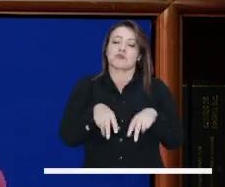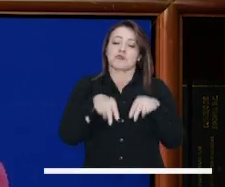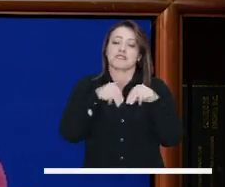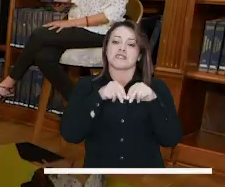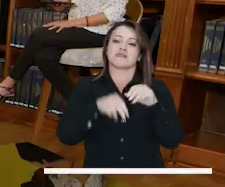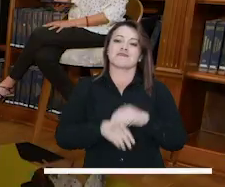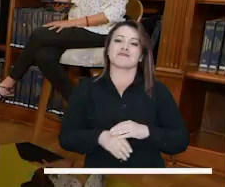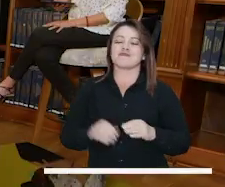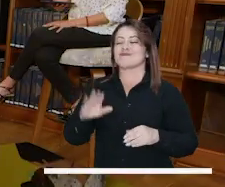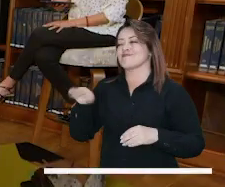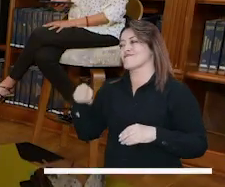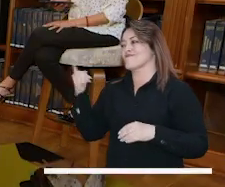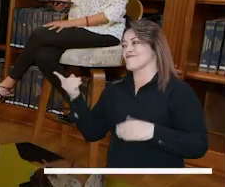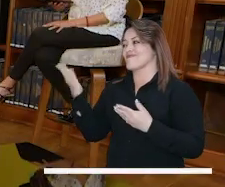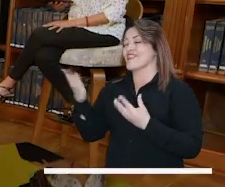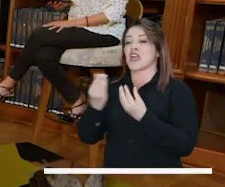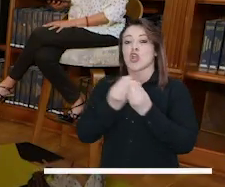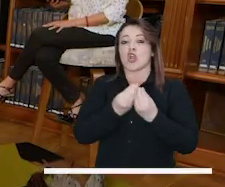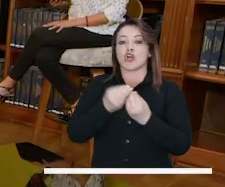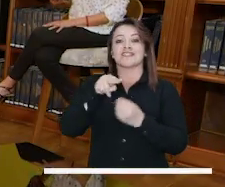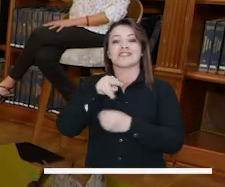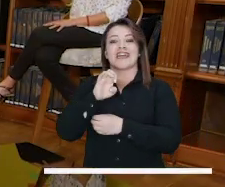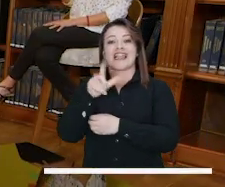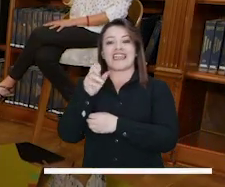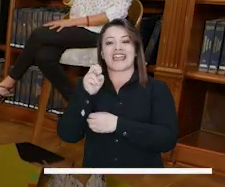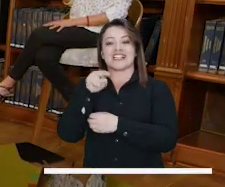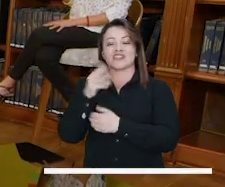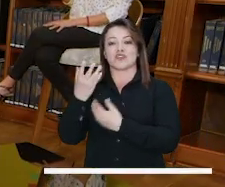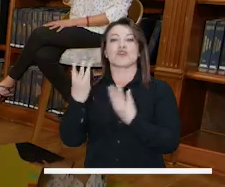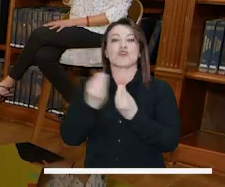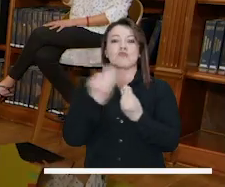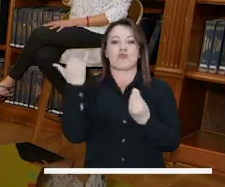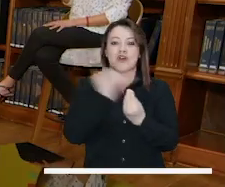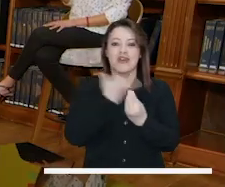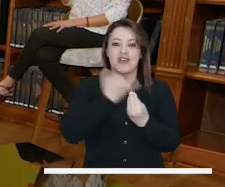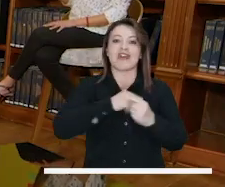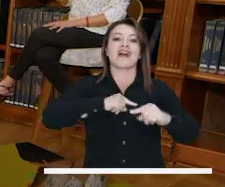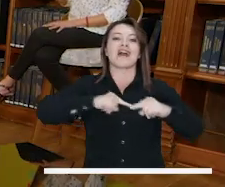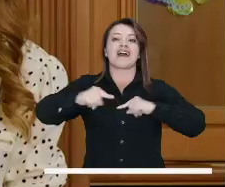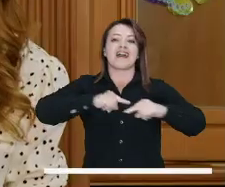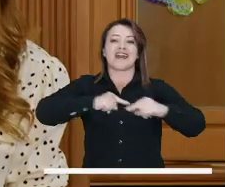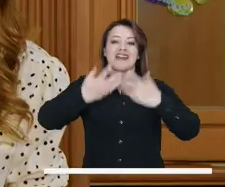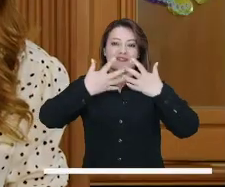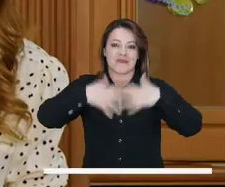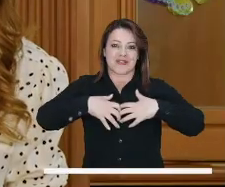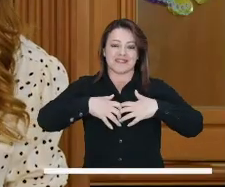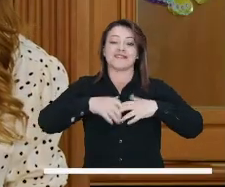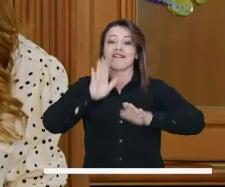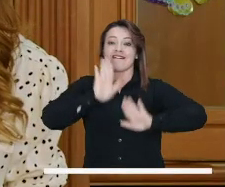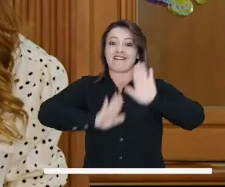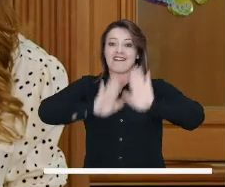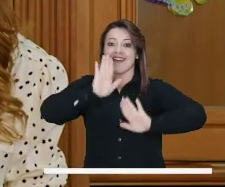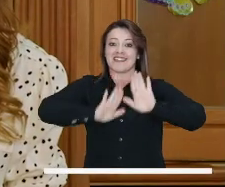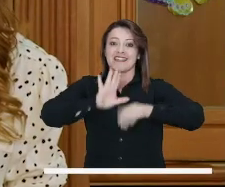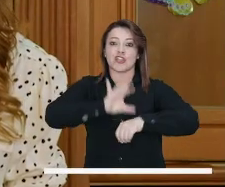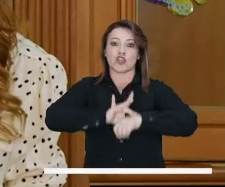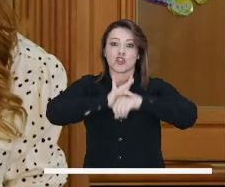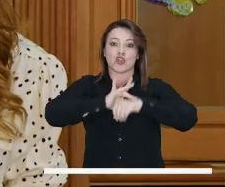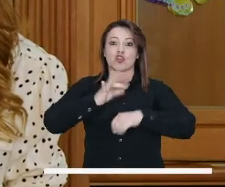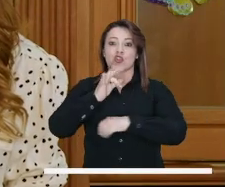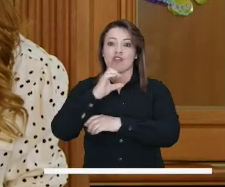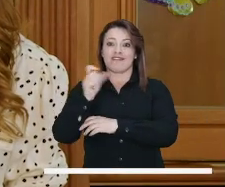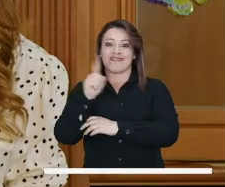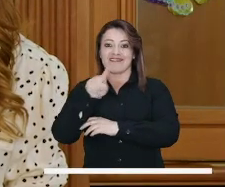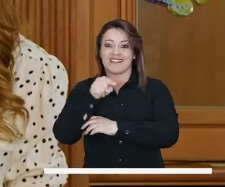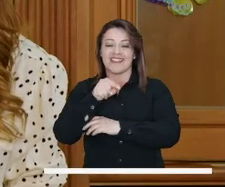calar muy profundo en nuestra sociedad. Saludamos también al concejal Nelson Cubides del partido conservador, administrador de empresas,